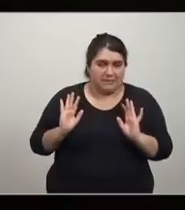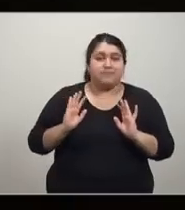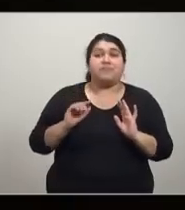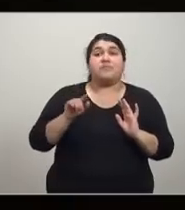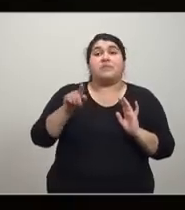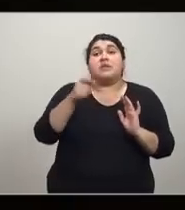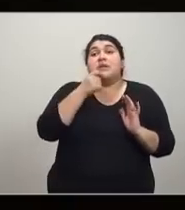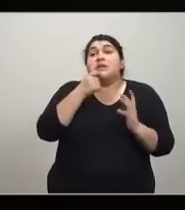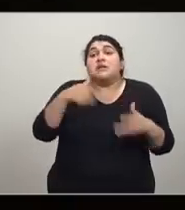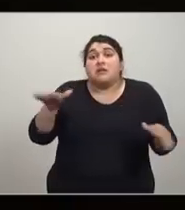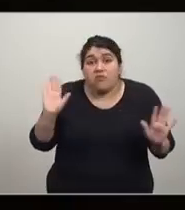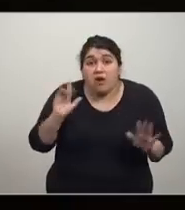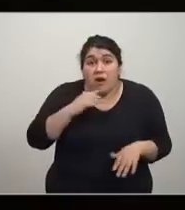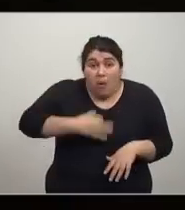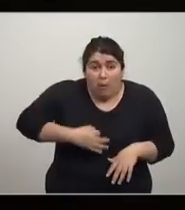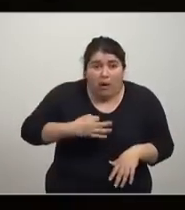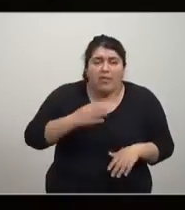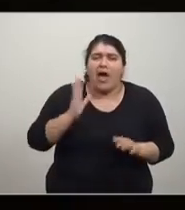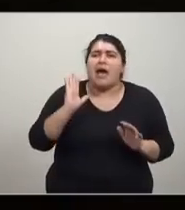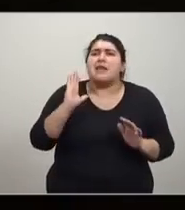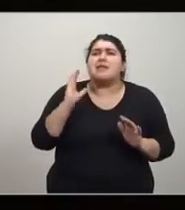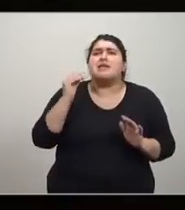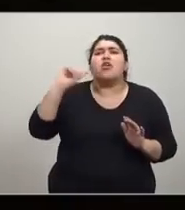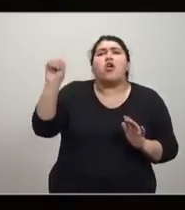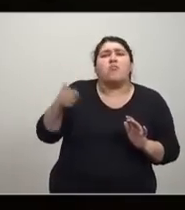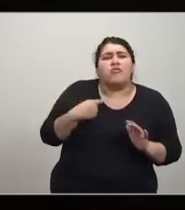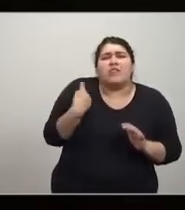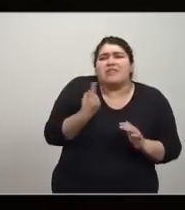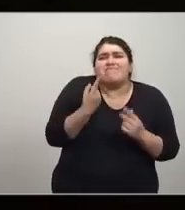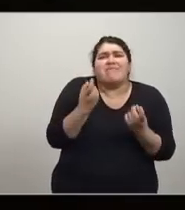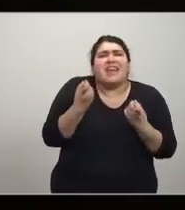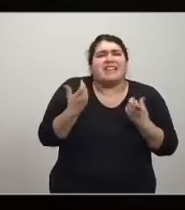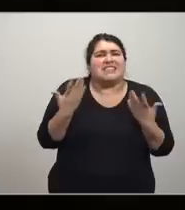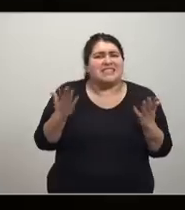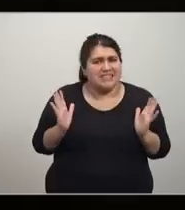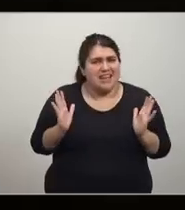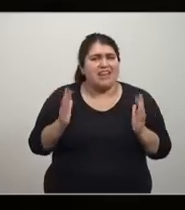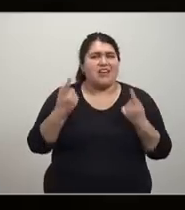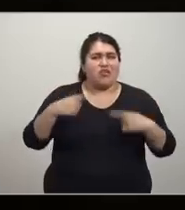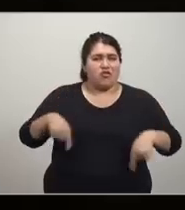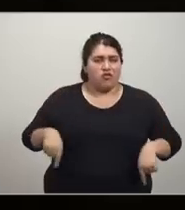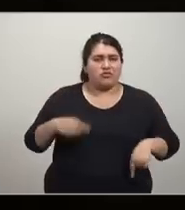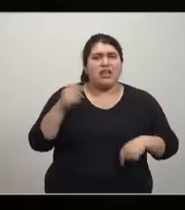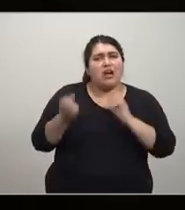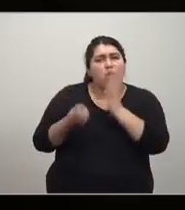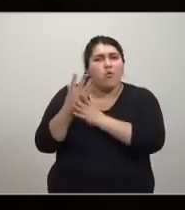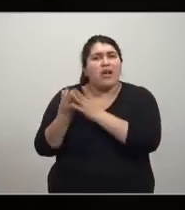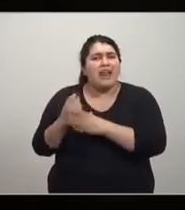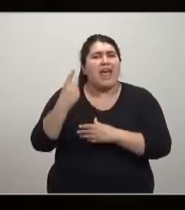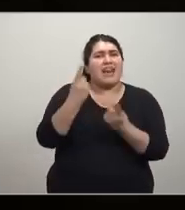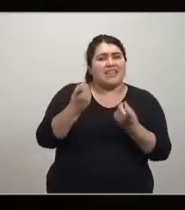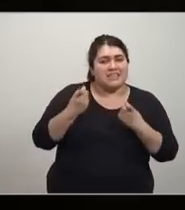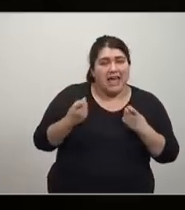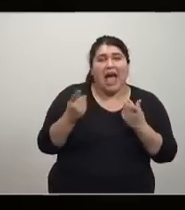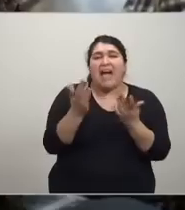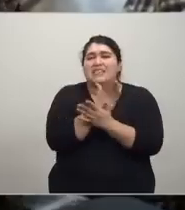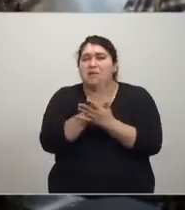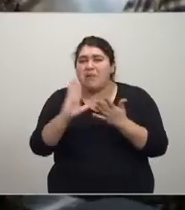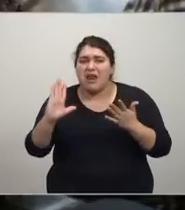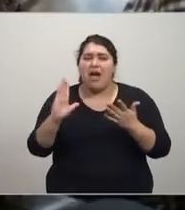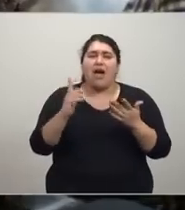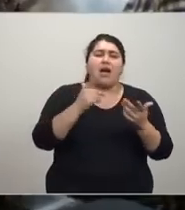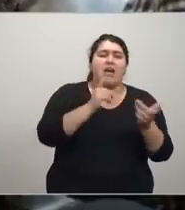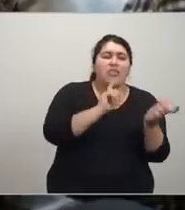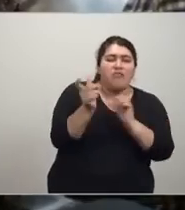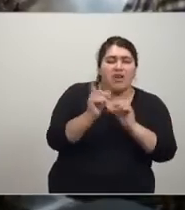así fuera cierto no les parece más eficiente saber de dónde vienen las necesidades cómo se generan se crean necesidades diferenciadas entre necesidades y simples